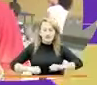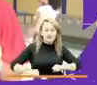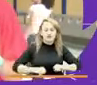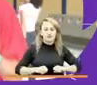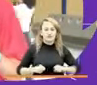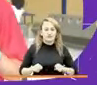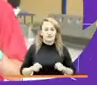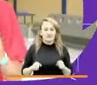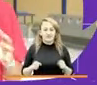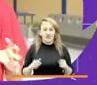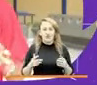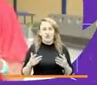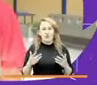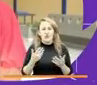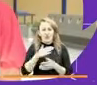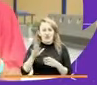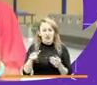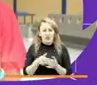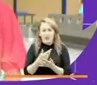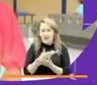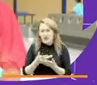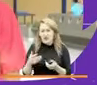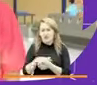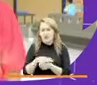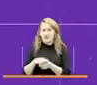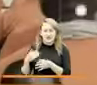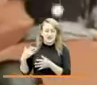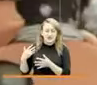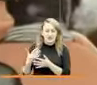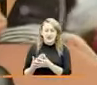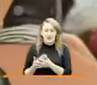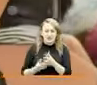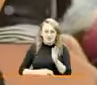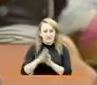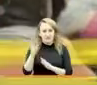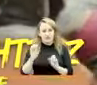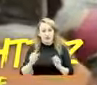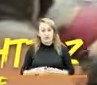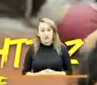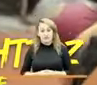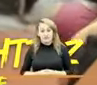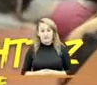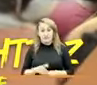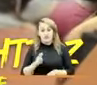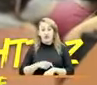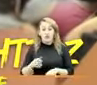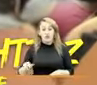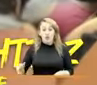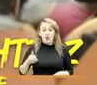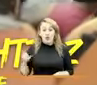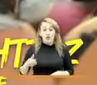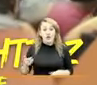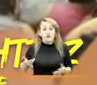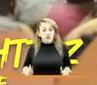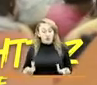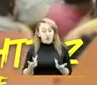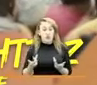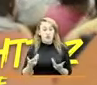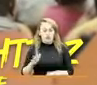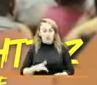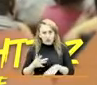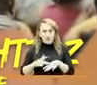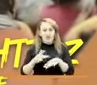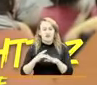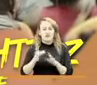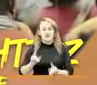lo que nos ha venido pasando y empezar a emprender. Es el momento en que los jóvenes van a recibir toda esa motivación, toda esa